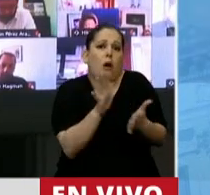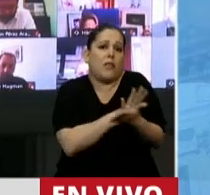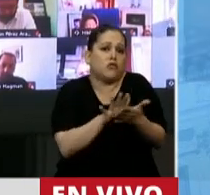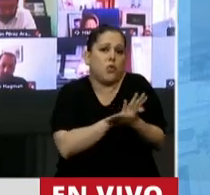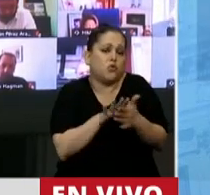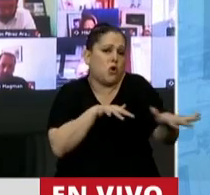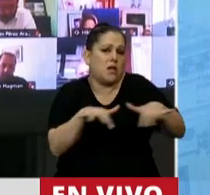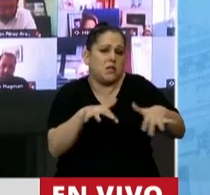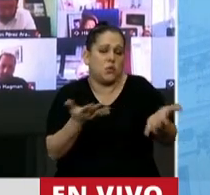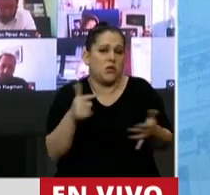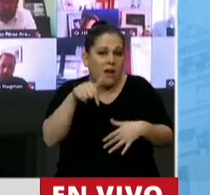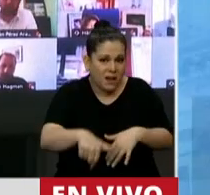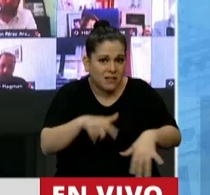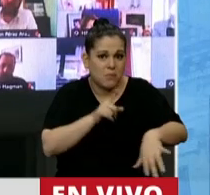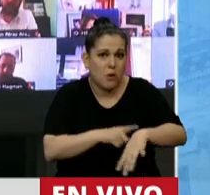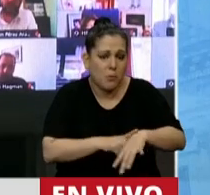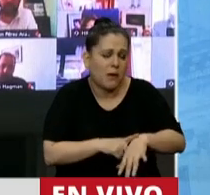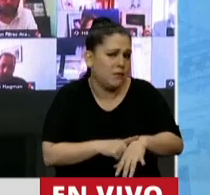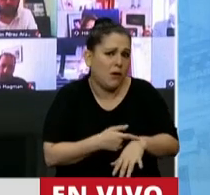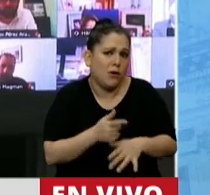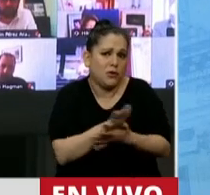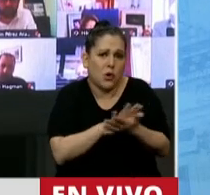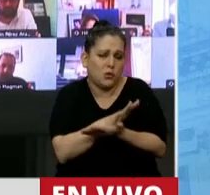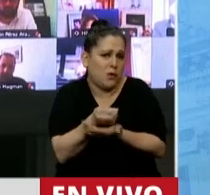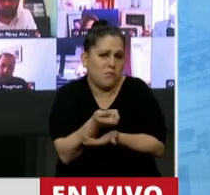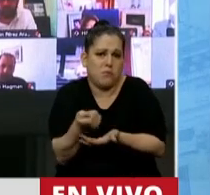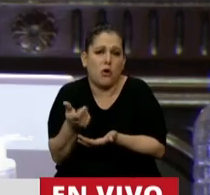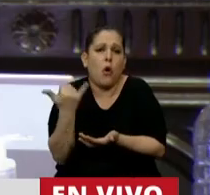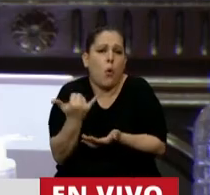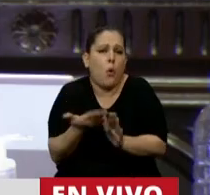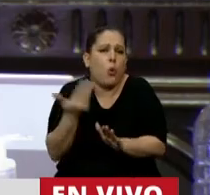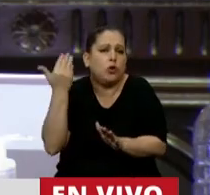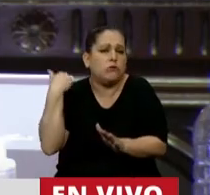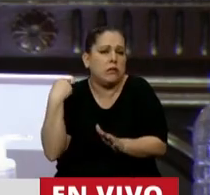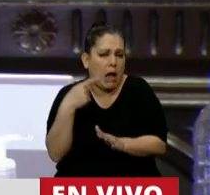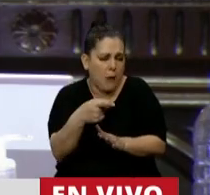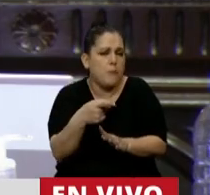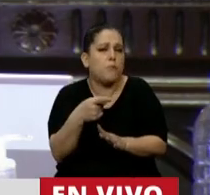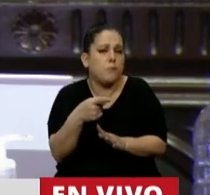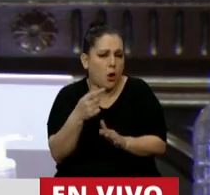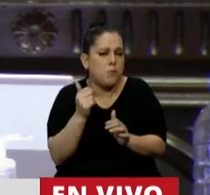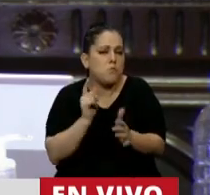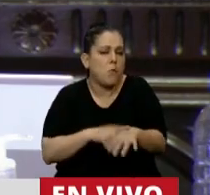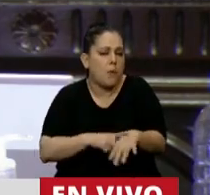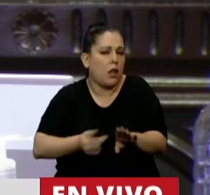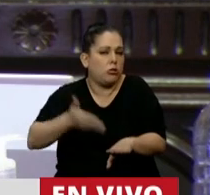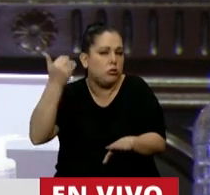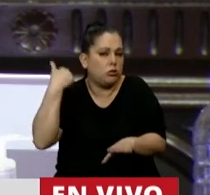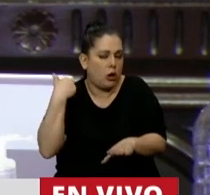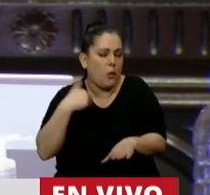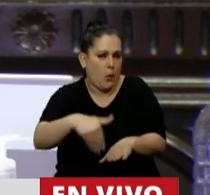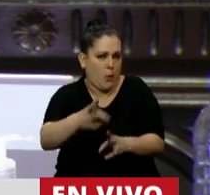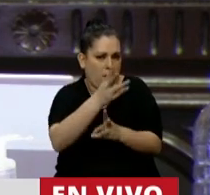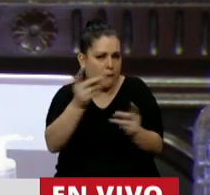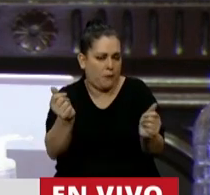que en este contexto es ciertamente muy poco. Hubo un tiempo, en ciertos momentos históricos, señor Presidente, voy